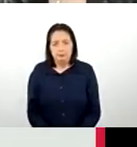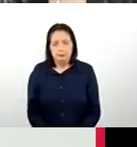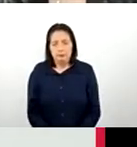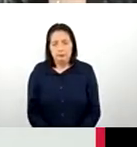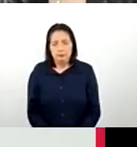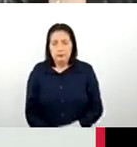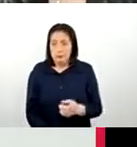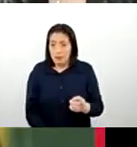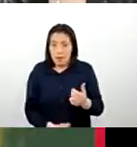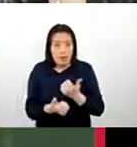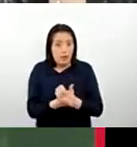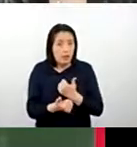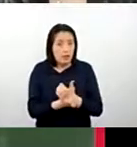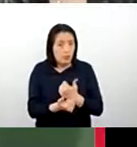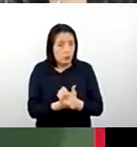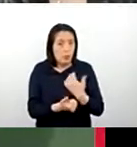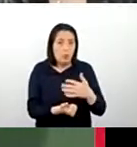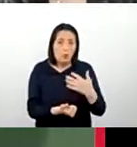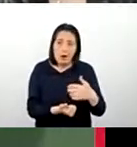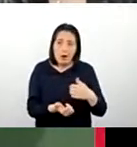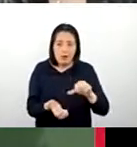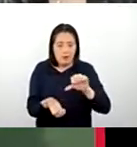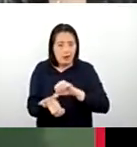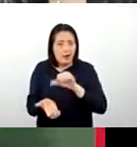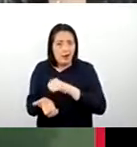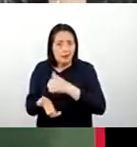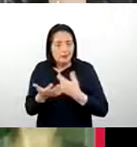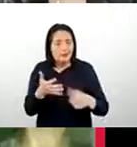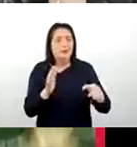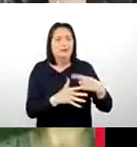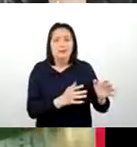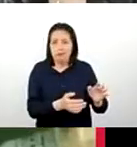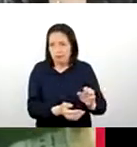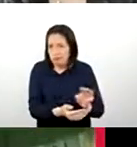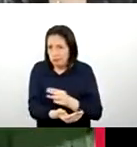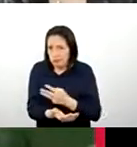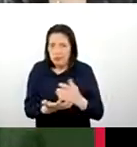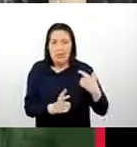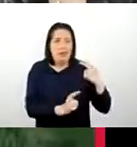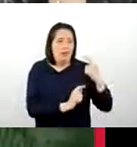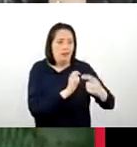Ayacucho, cuna de artistas y cultores de folclor, tradición,